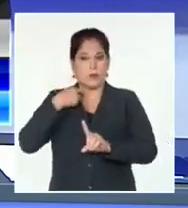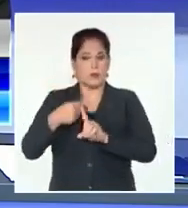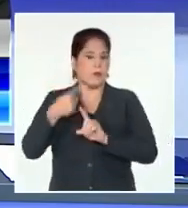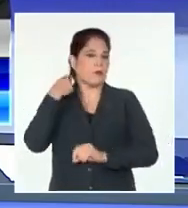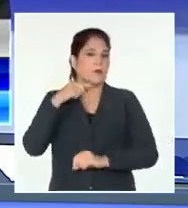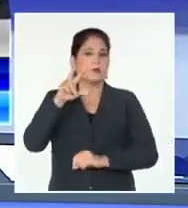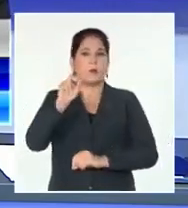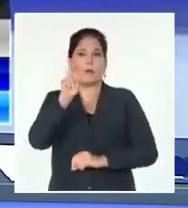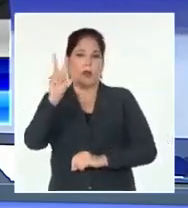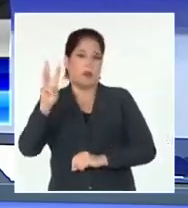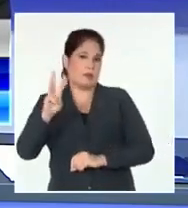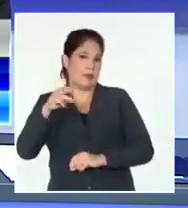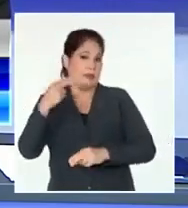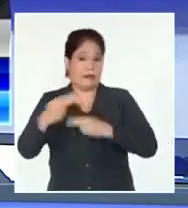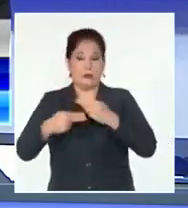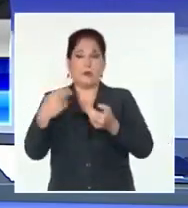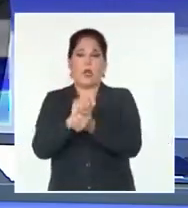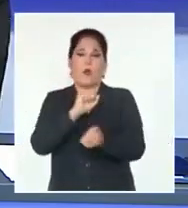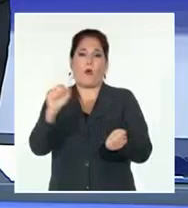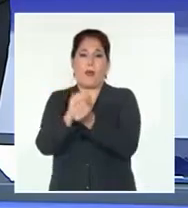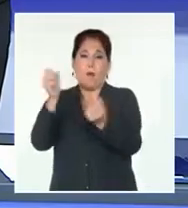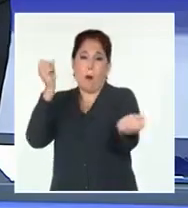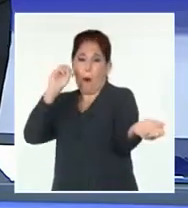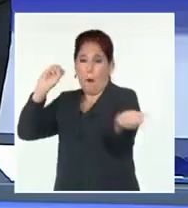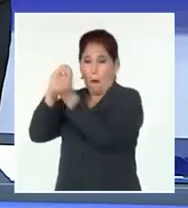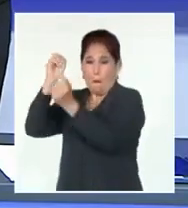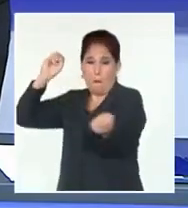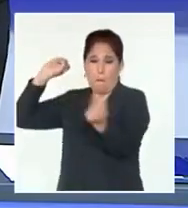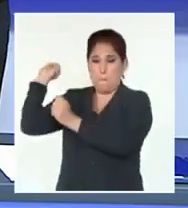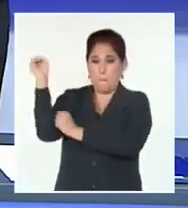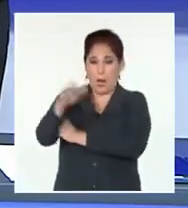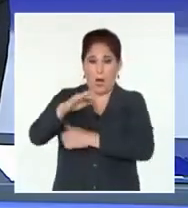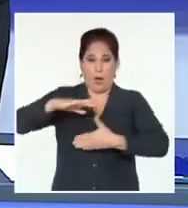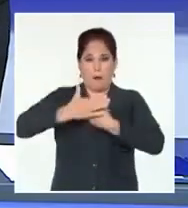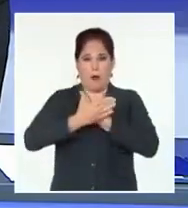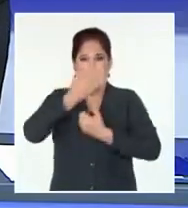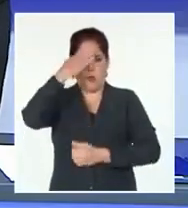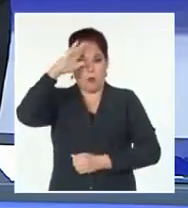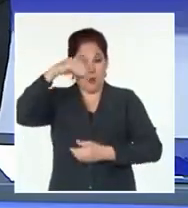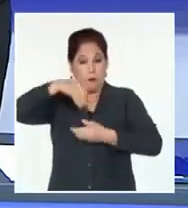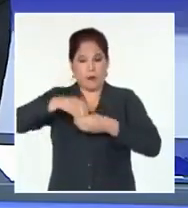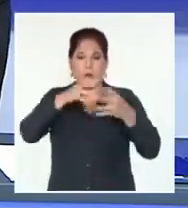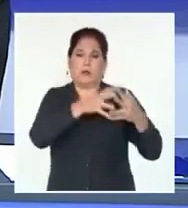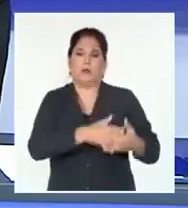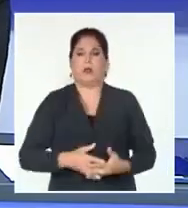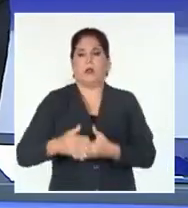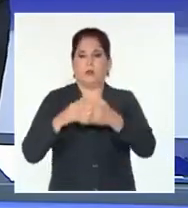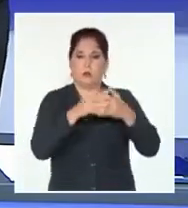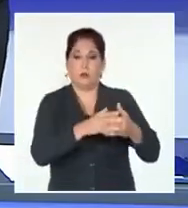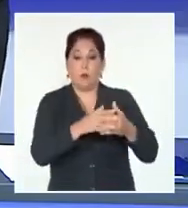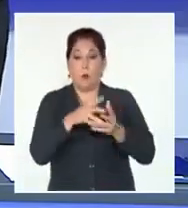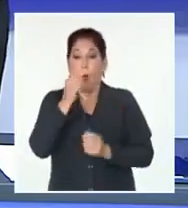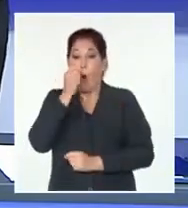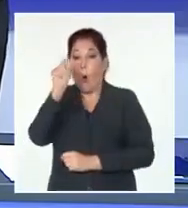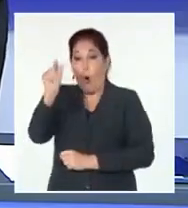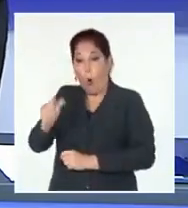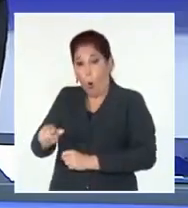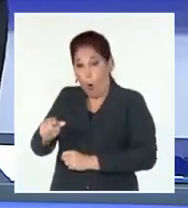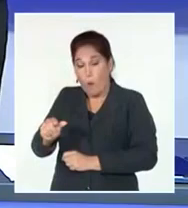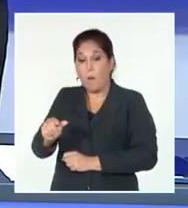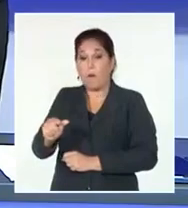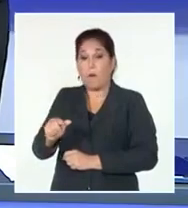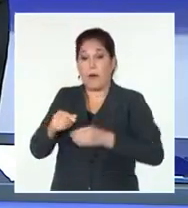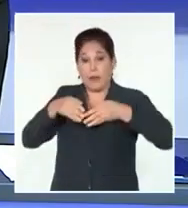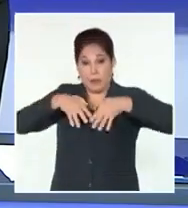se produjo un ataque terrorista contra las instalaciones de la Embajada de Cuba en los Estados Unidos, cuando un individuo lanzó desde la